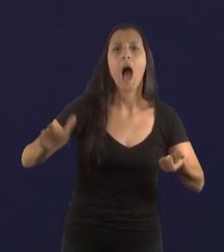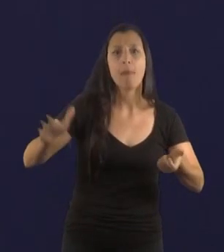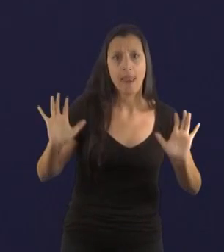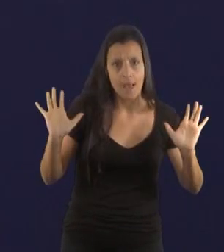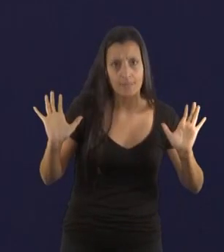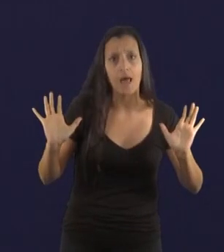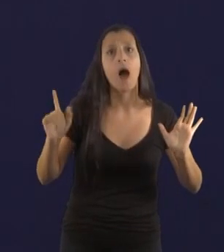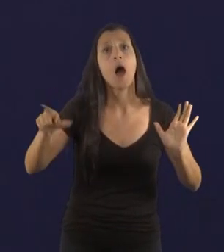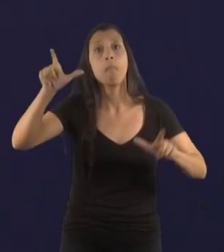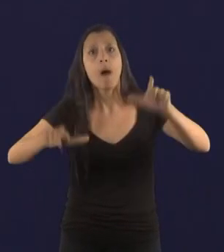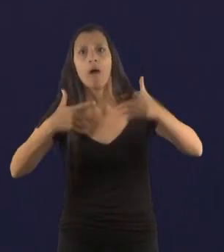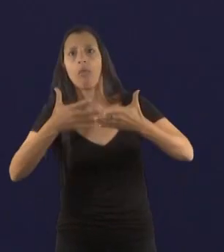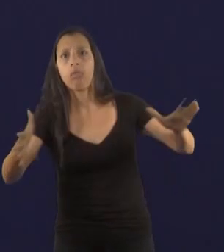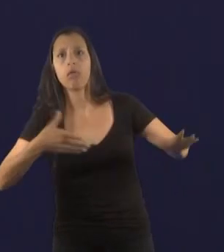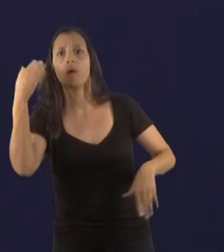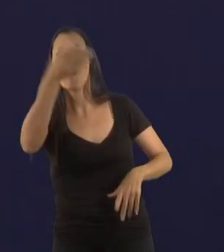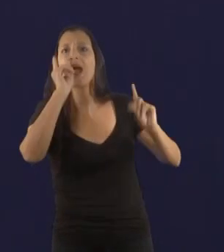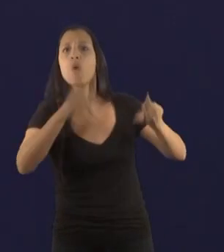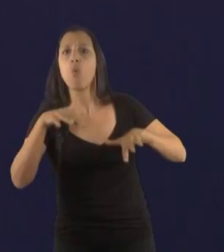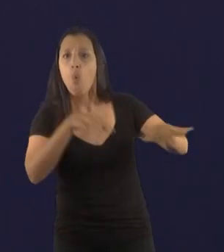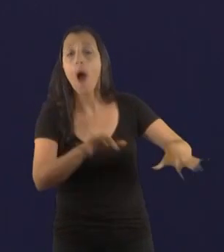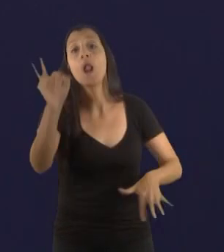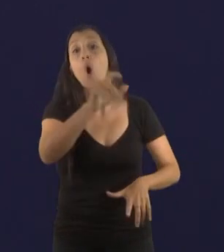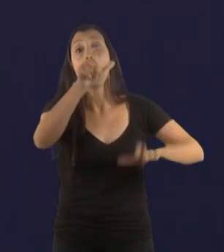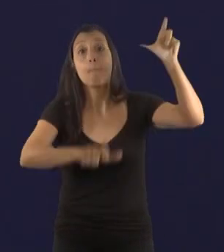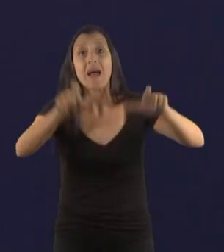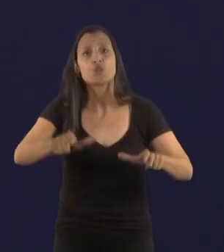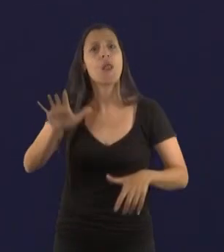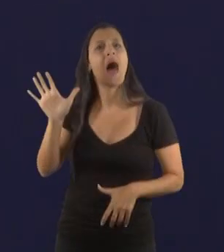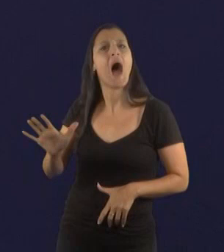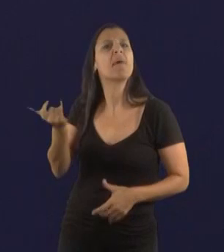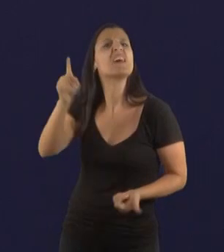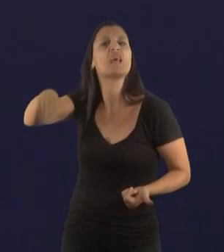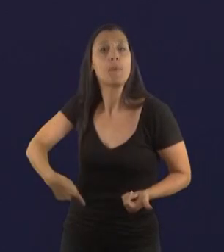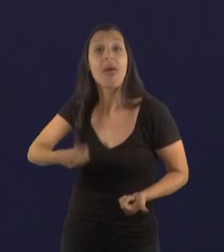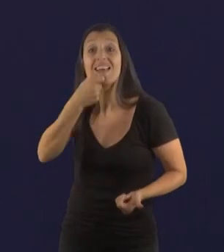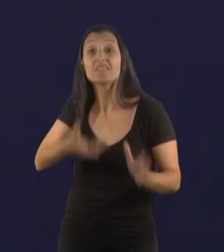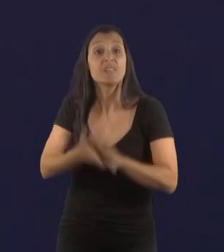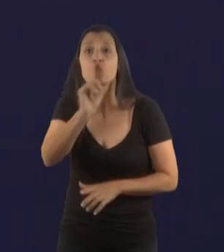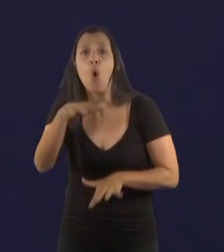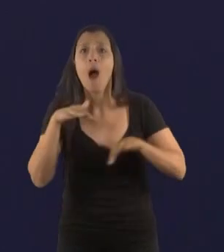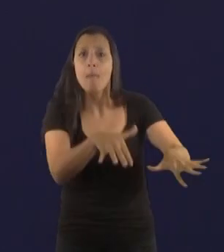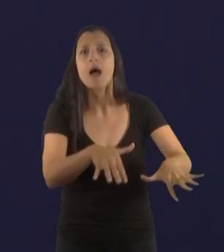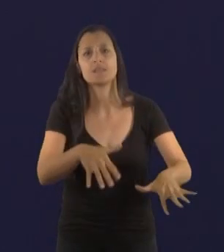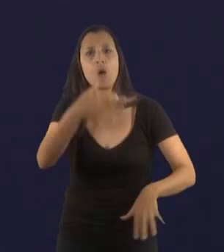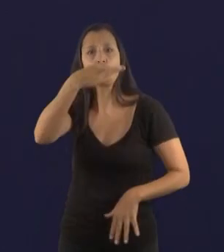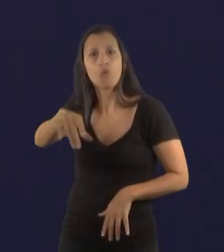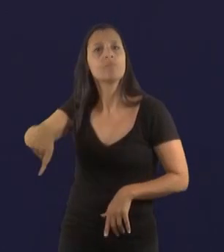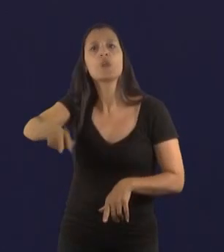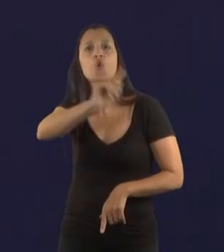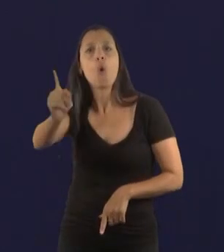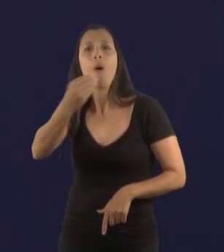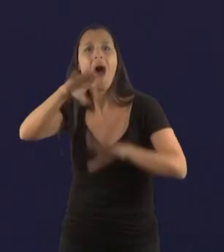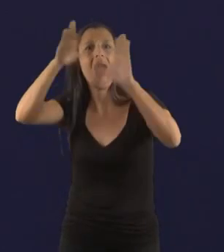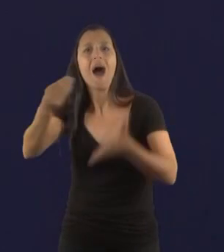dejarles acceder a los merenderos o a los comedores si no van a las marchas o cobrarles